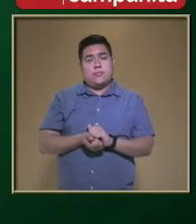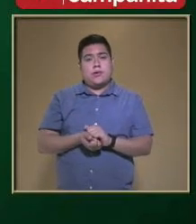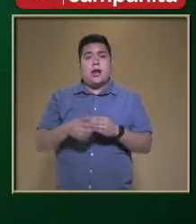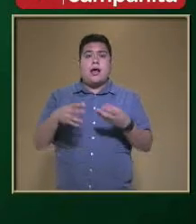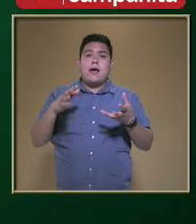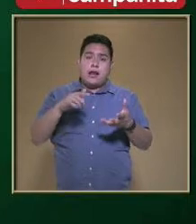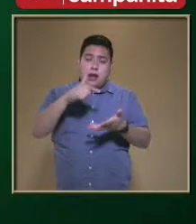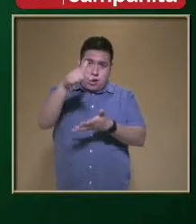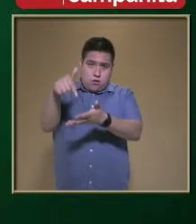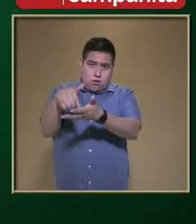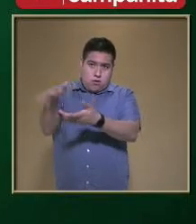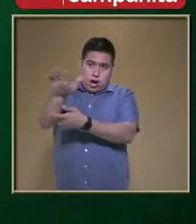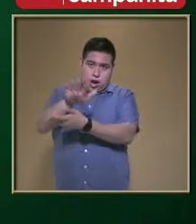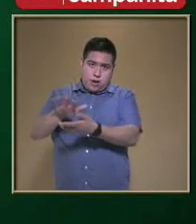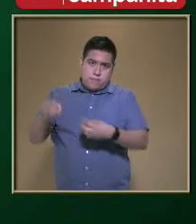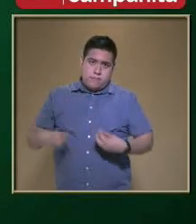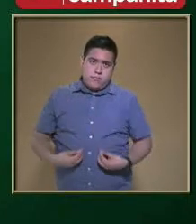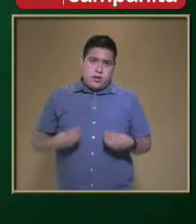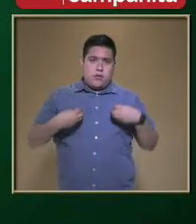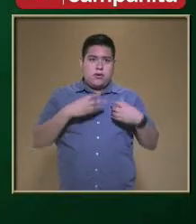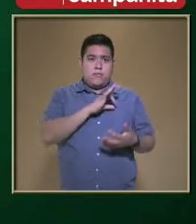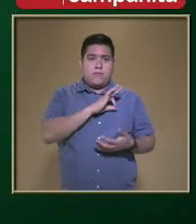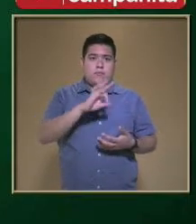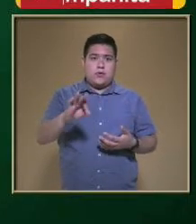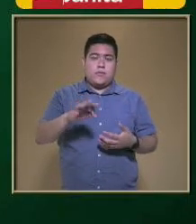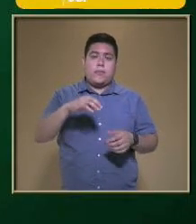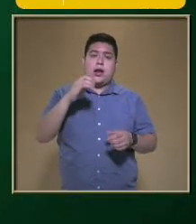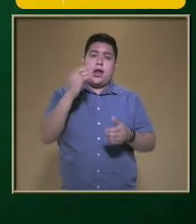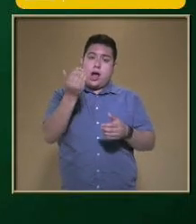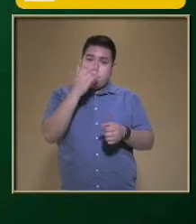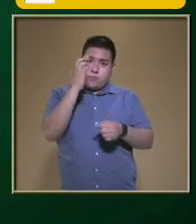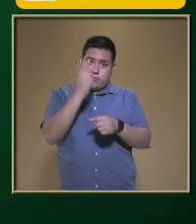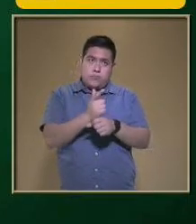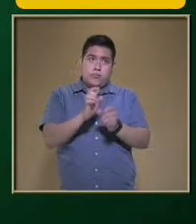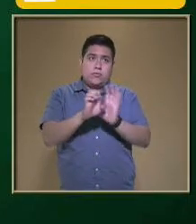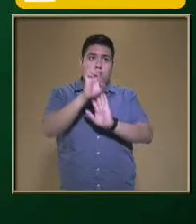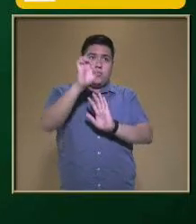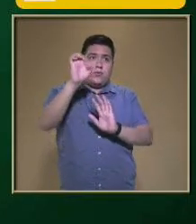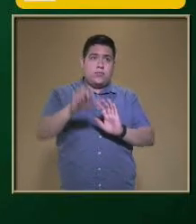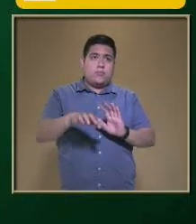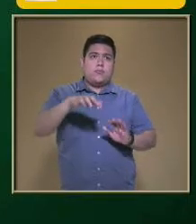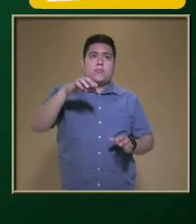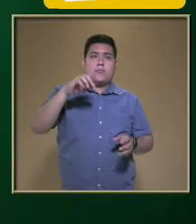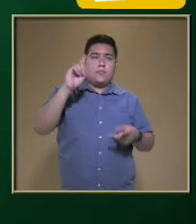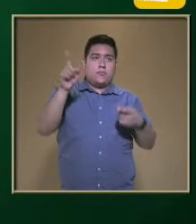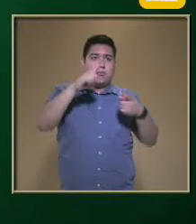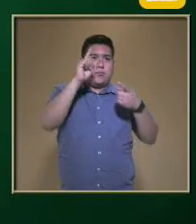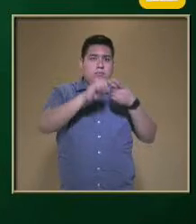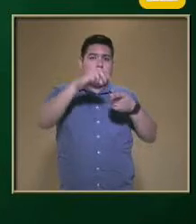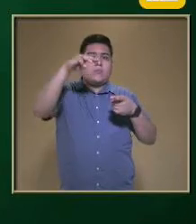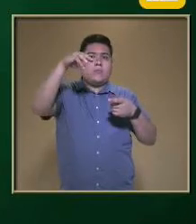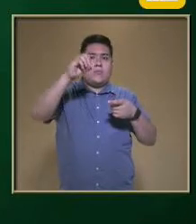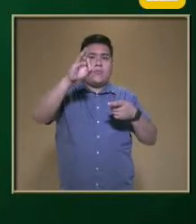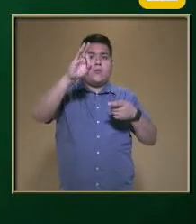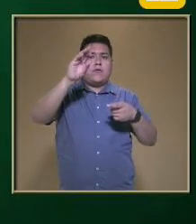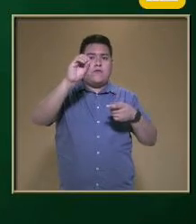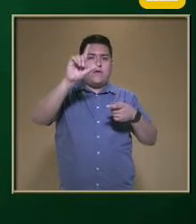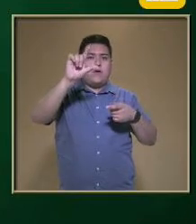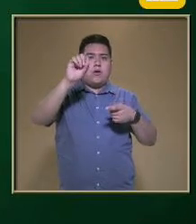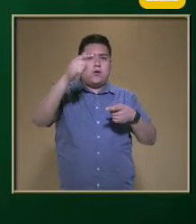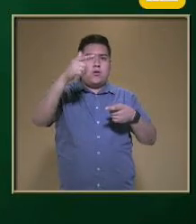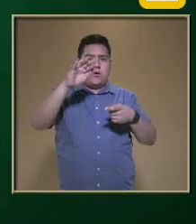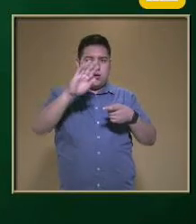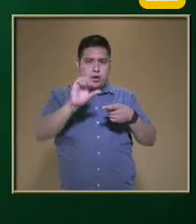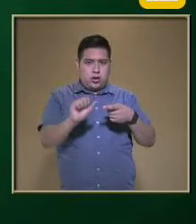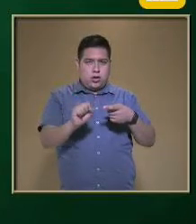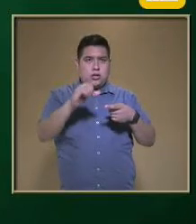sobrevivir En su hábitat Para encontrar El alimento Por ejemplo Las adaptaciones De tipo Morfológica Como ven ustedes